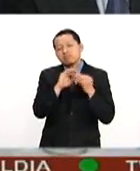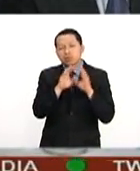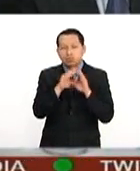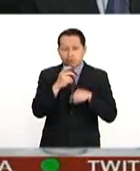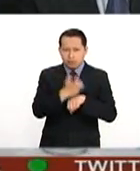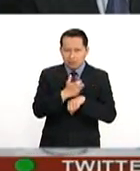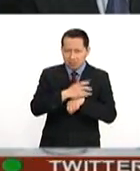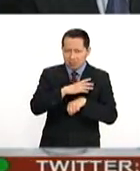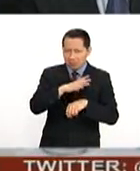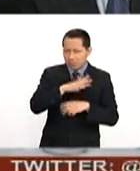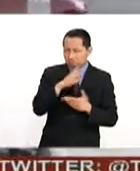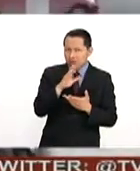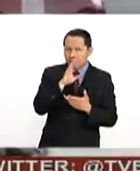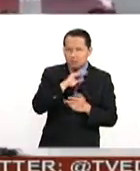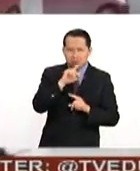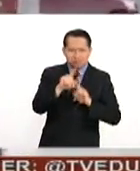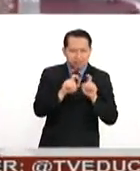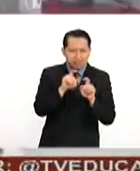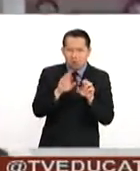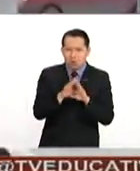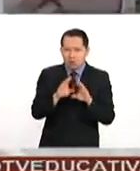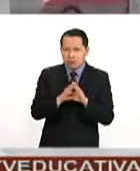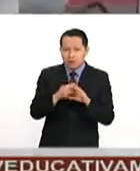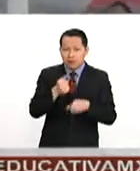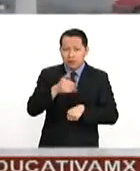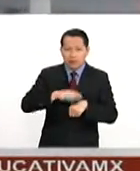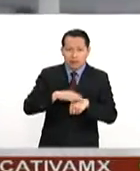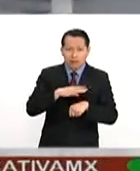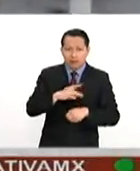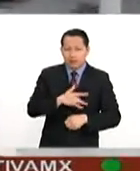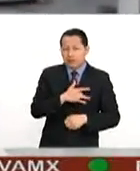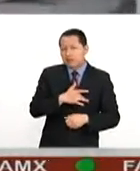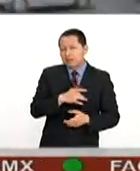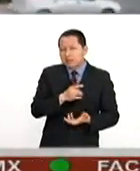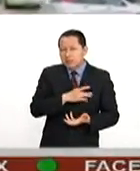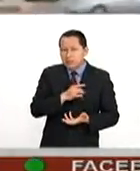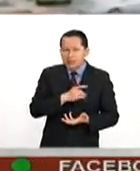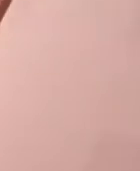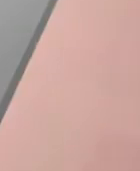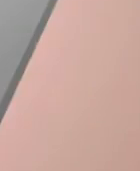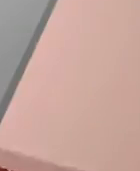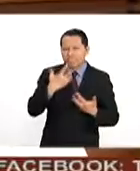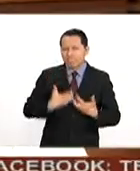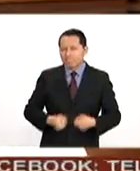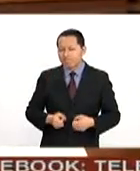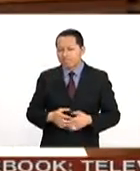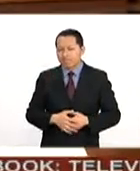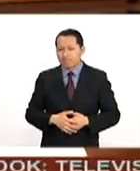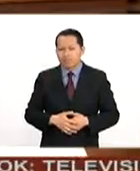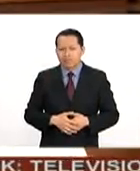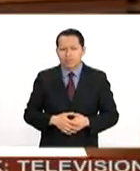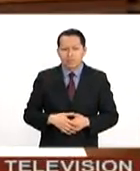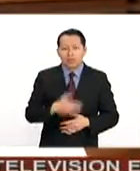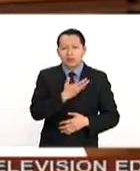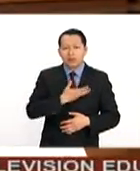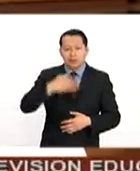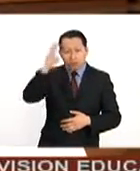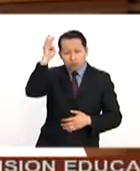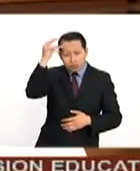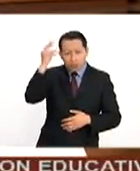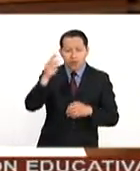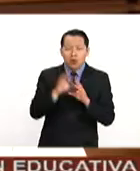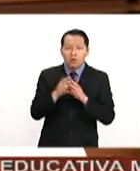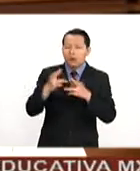incertidumbre gracias a una administración que provoca miedo y terror. El presidente Trump nos está